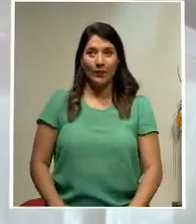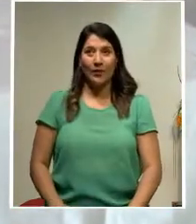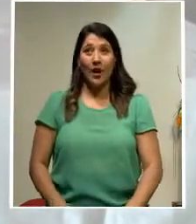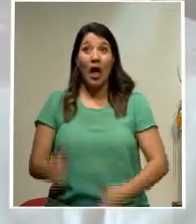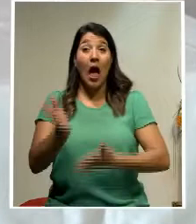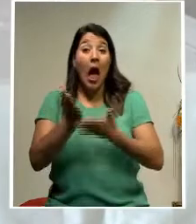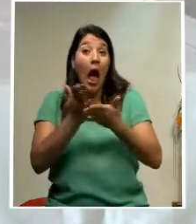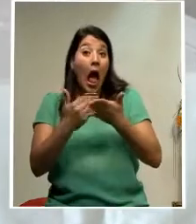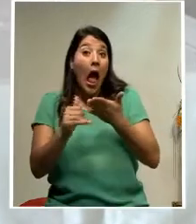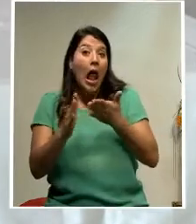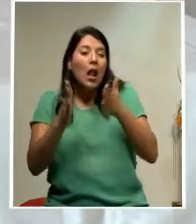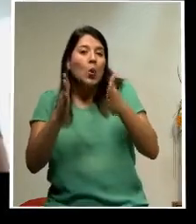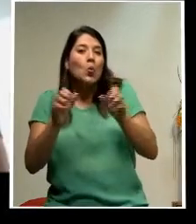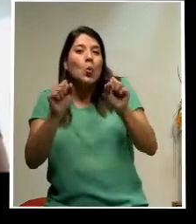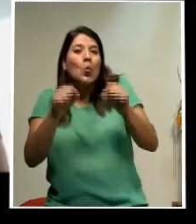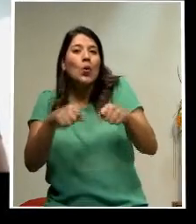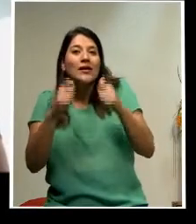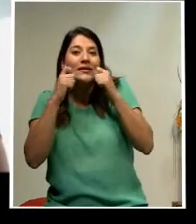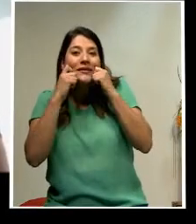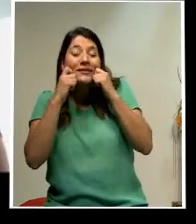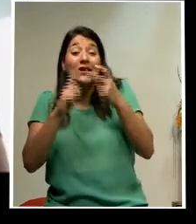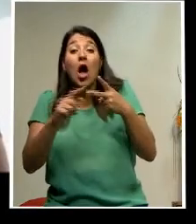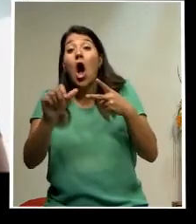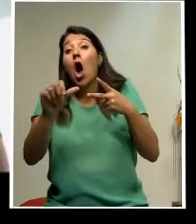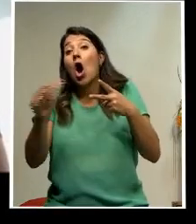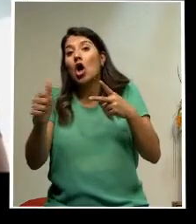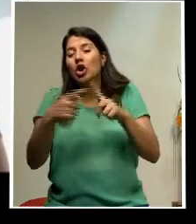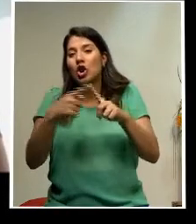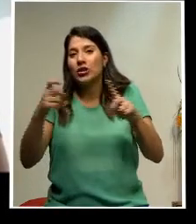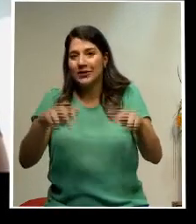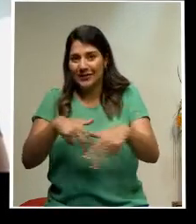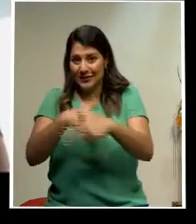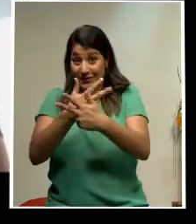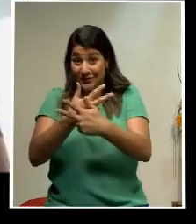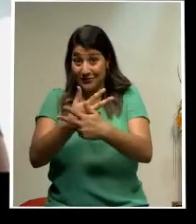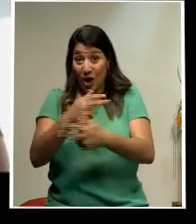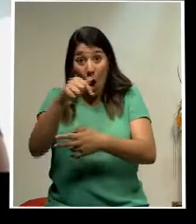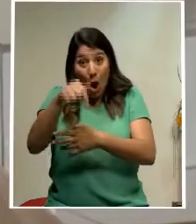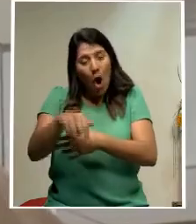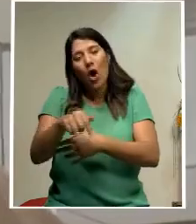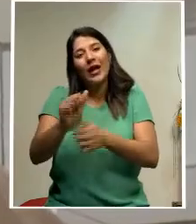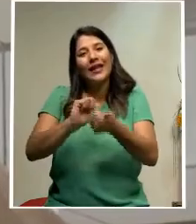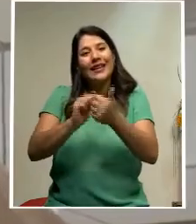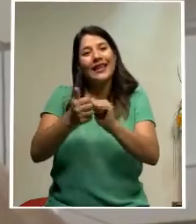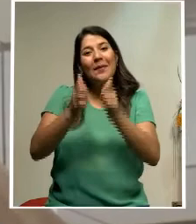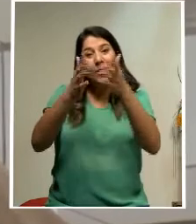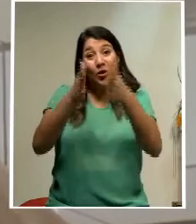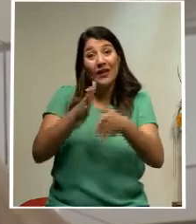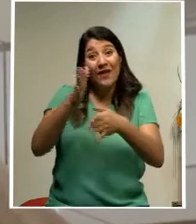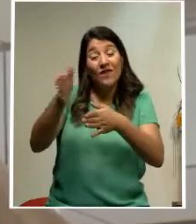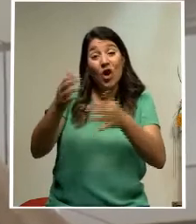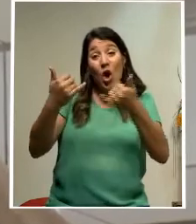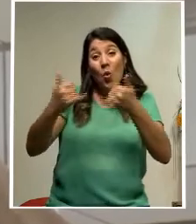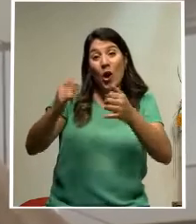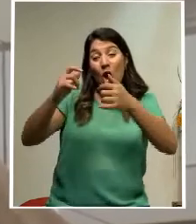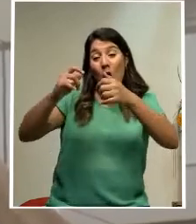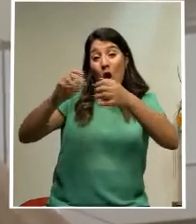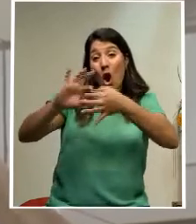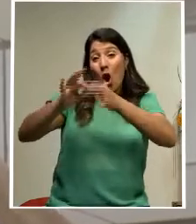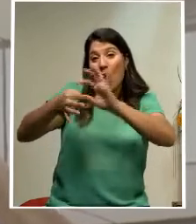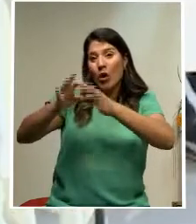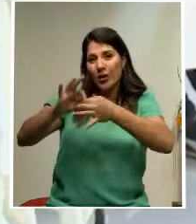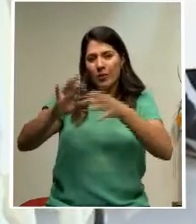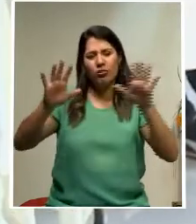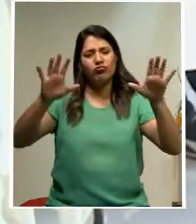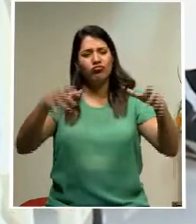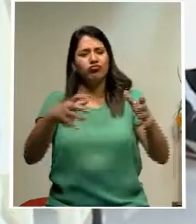otros a la distancia de forma virtual. Los atletas que pusieron en alto a Costa Rica en los Juegos Olímpicos se reunieron para dar una valoración sobre